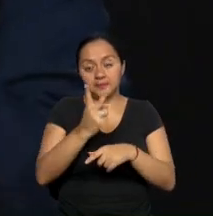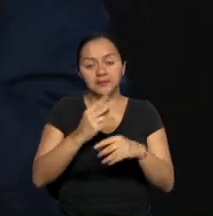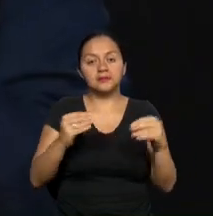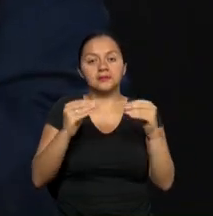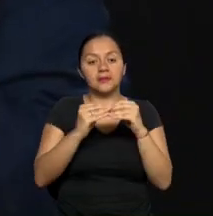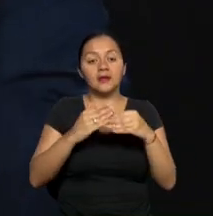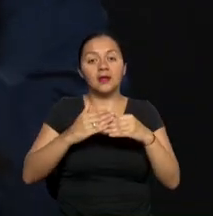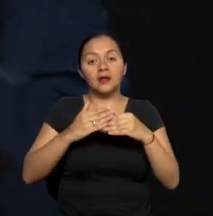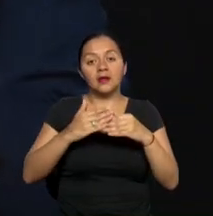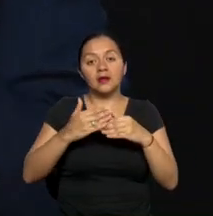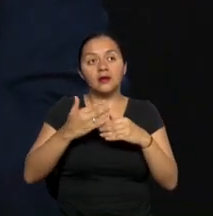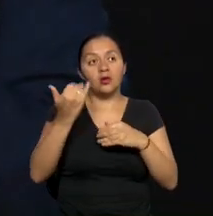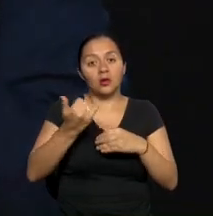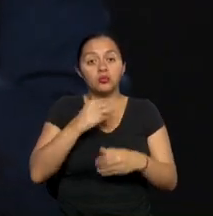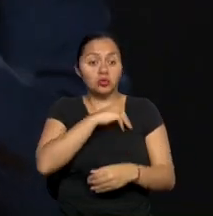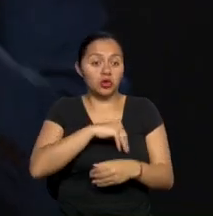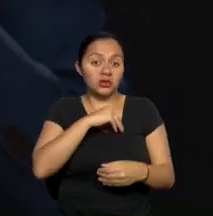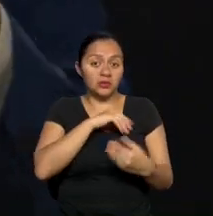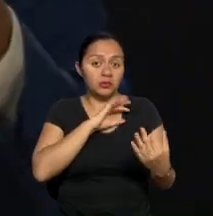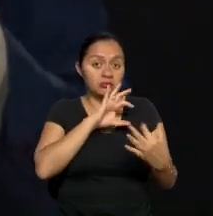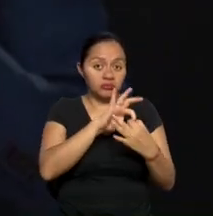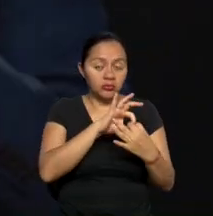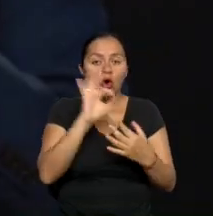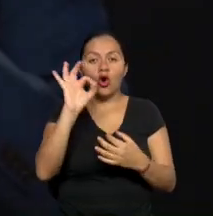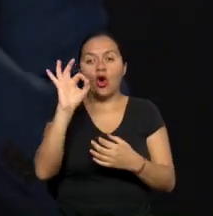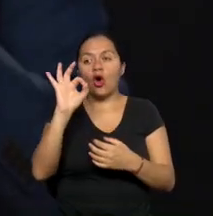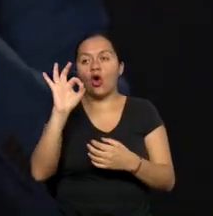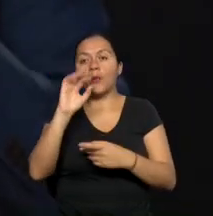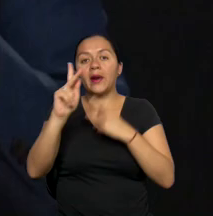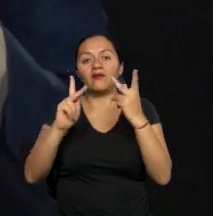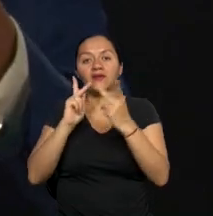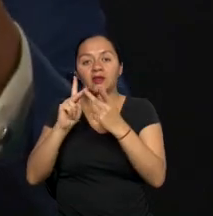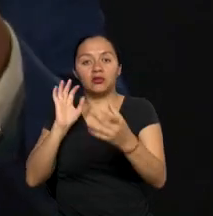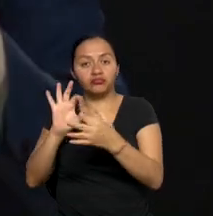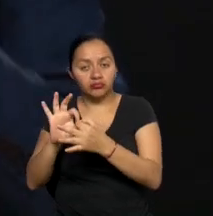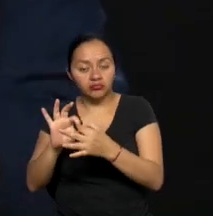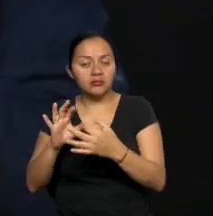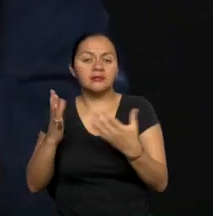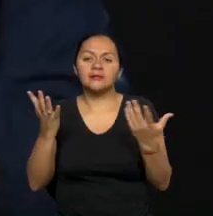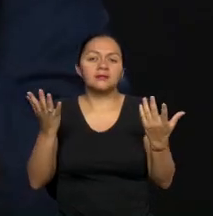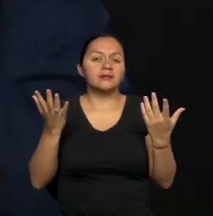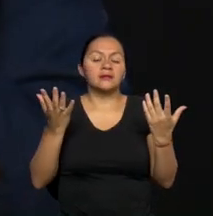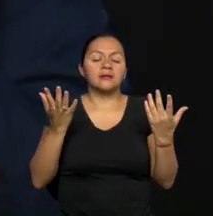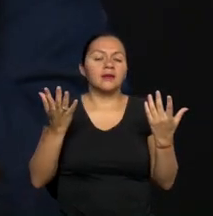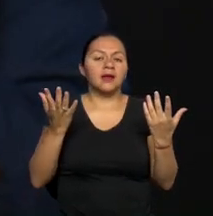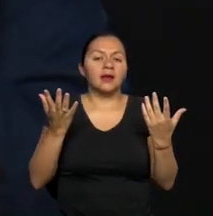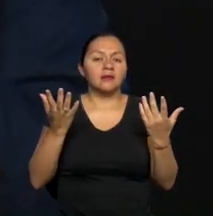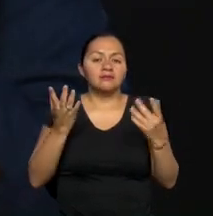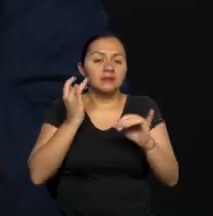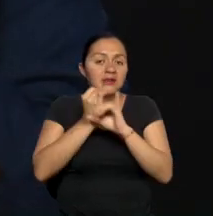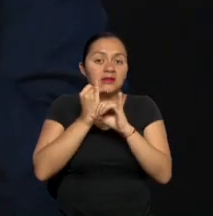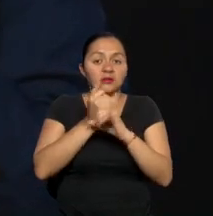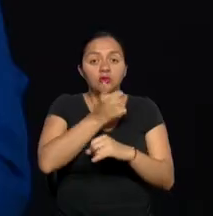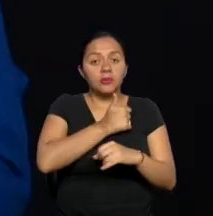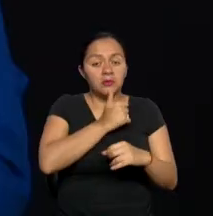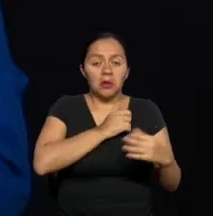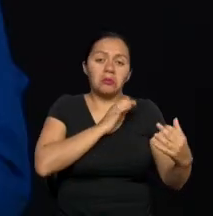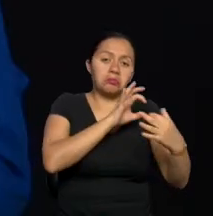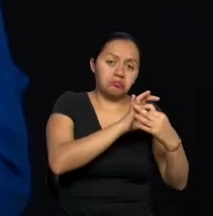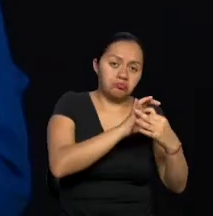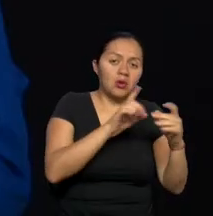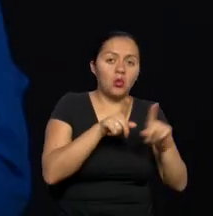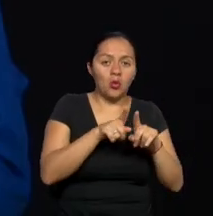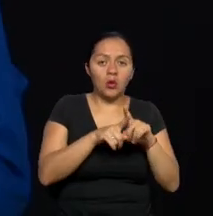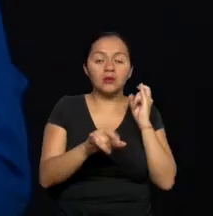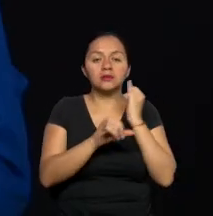puede ser el GAT provincial, como también hemos apalancado con instituciones privadas, como por ejemplo